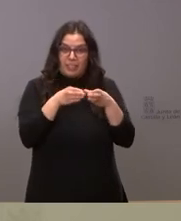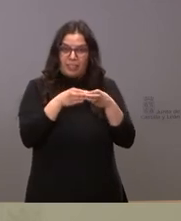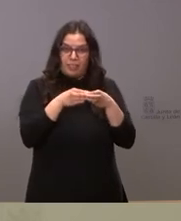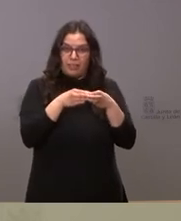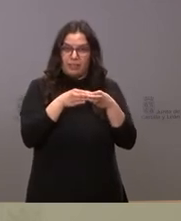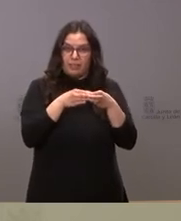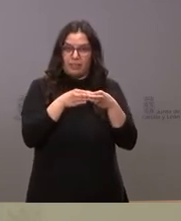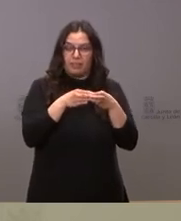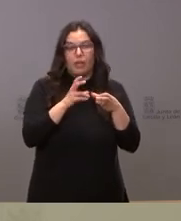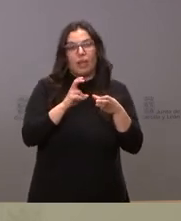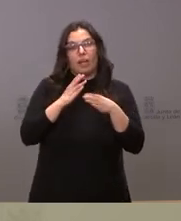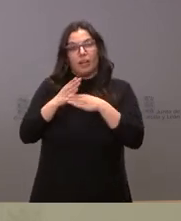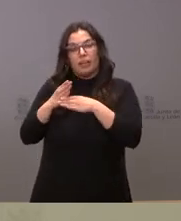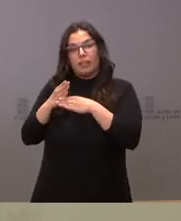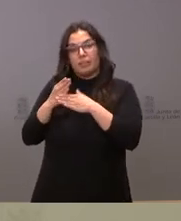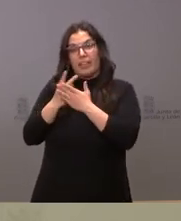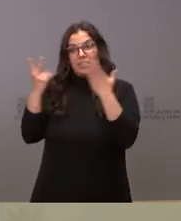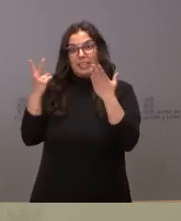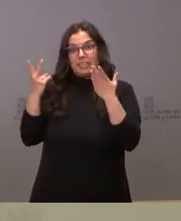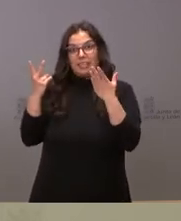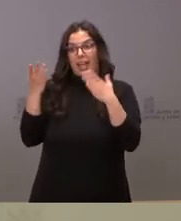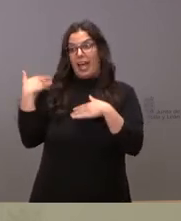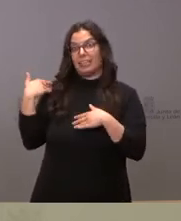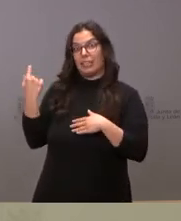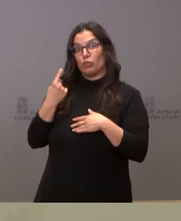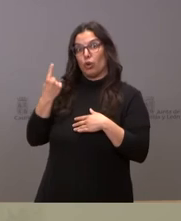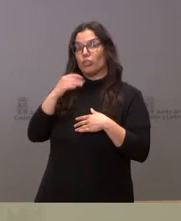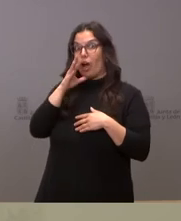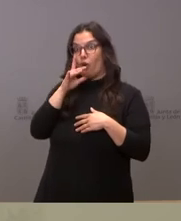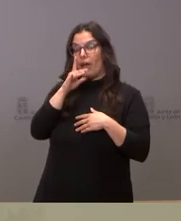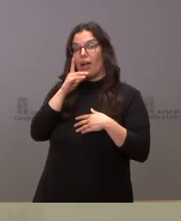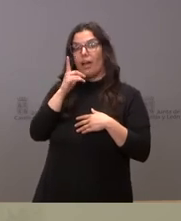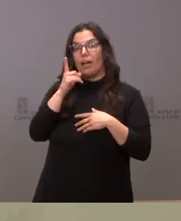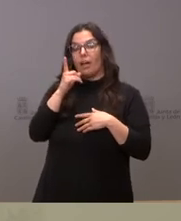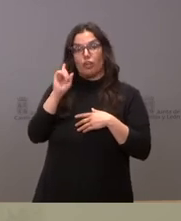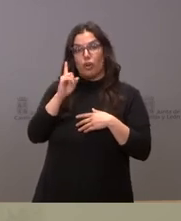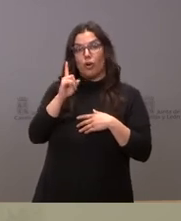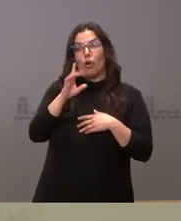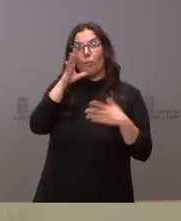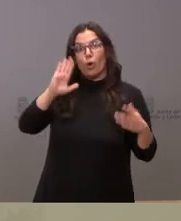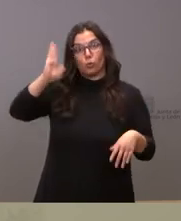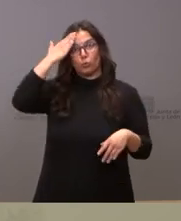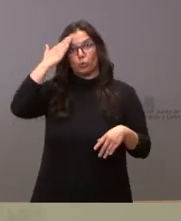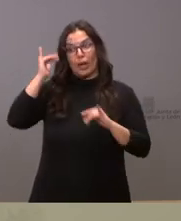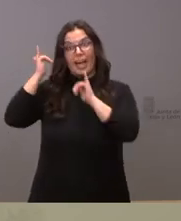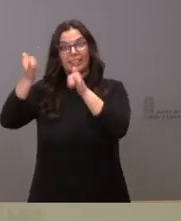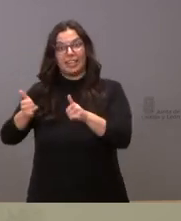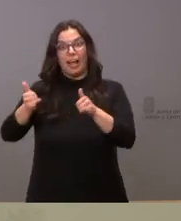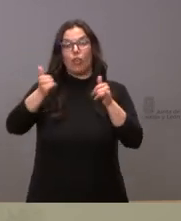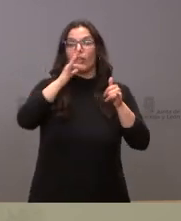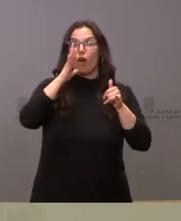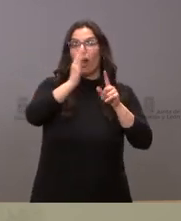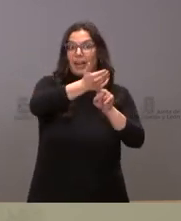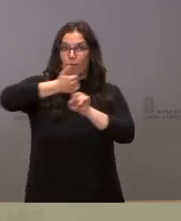17 serían porque han llegado sus familias o tutores responsables y han pasado a ser familias refugiadas